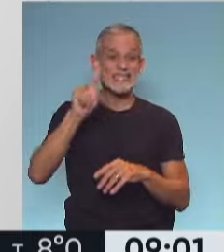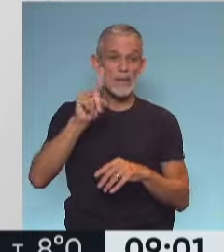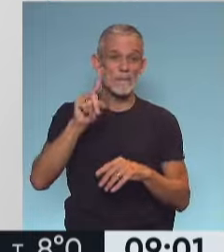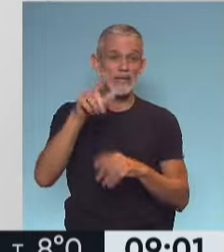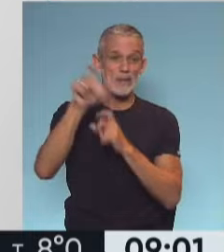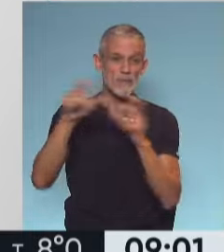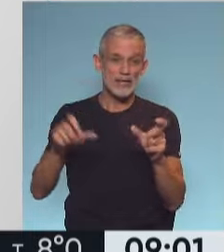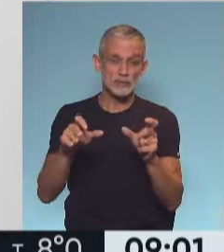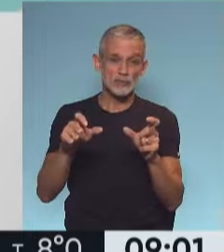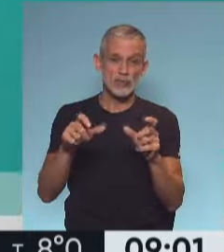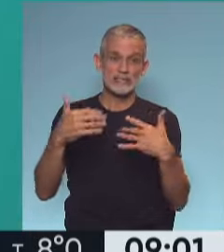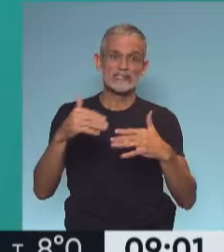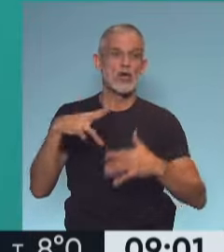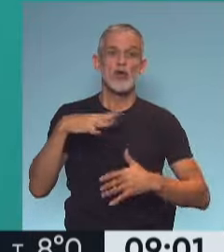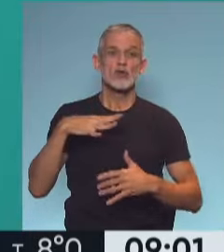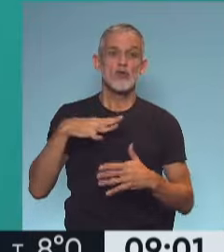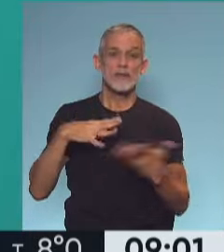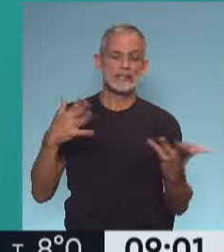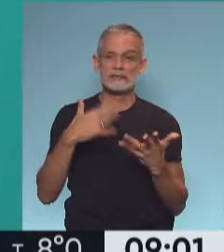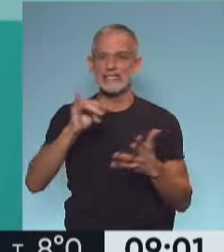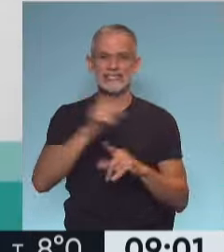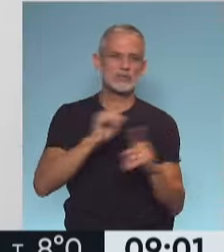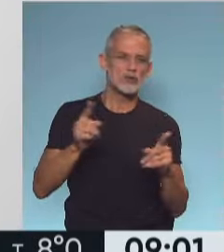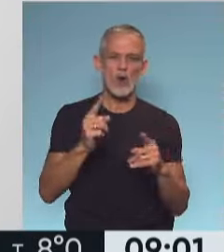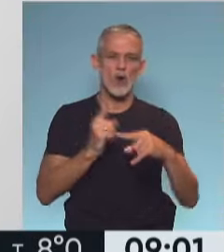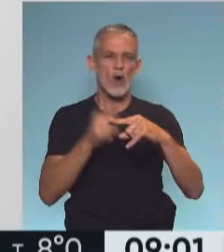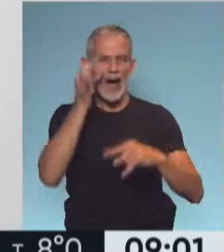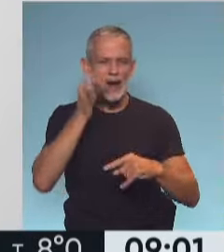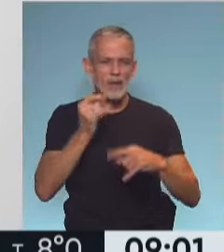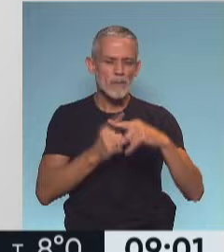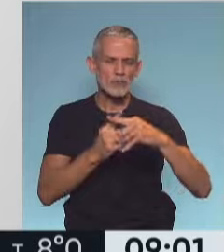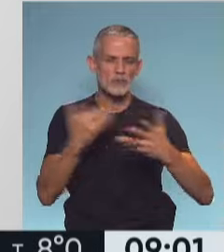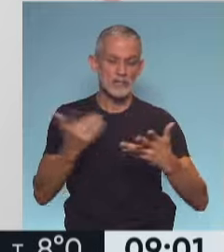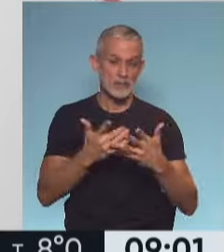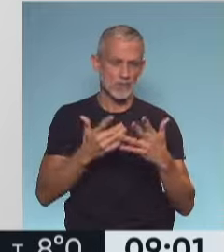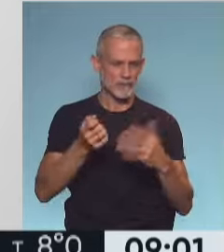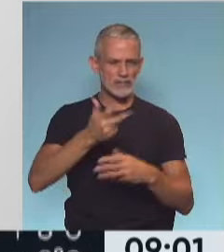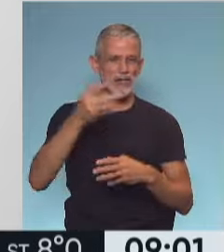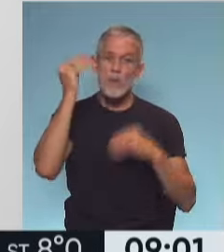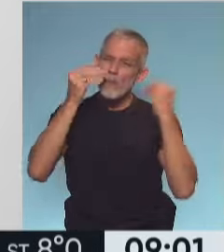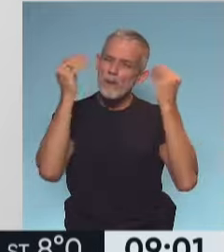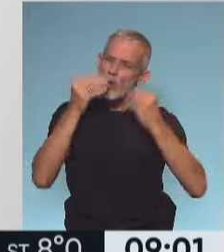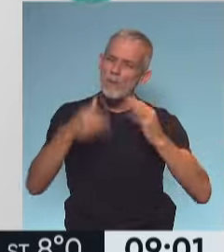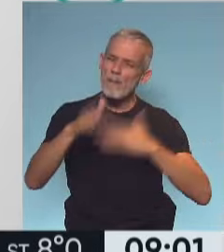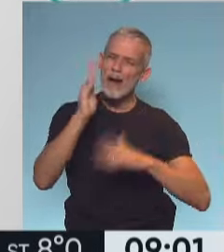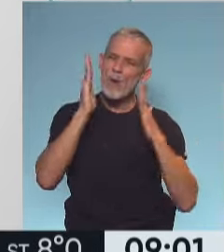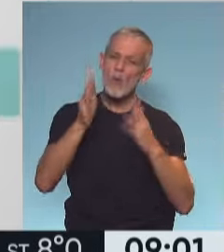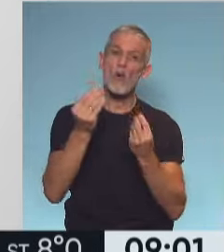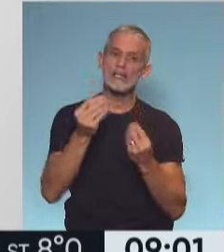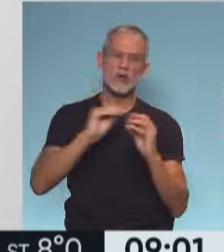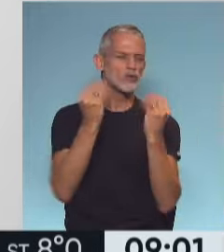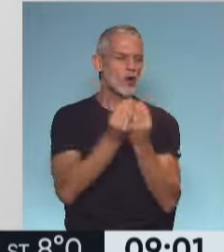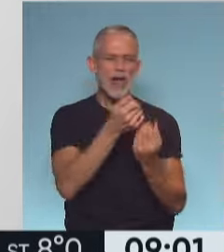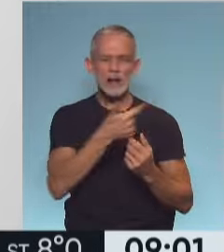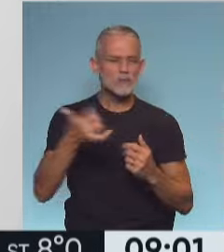más de 300.000 personas que todavía no definieron su situación. Pero el dato que más nos preocupa y nos ocupa es este, el total de